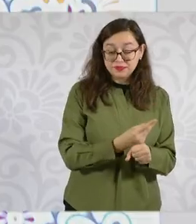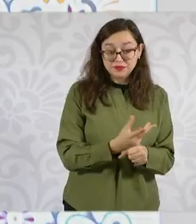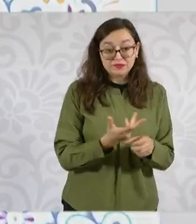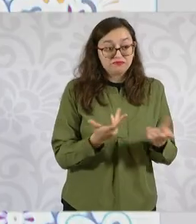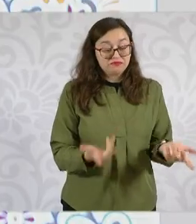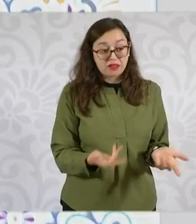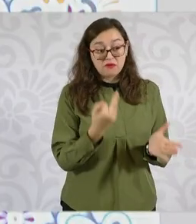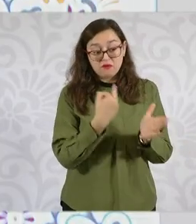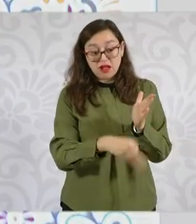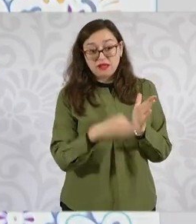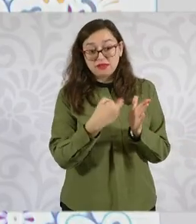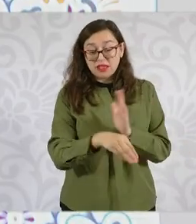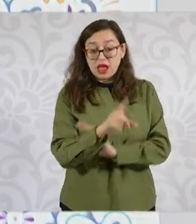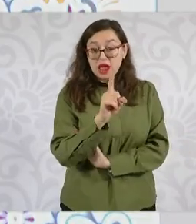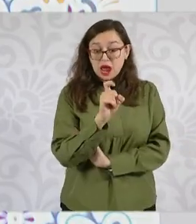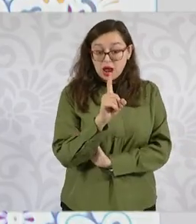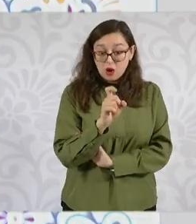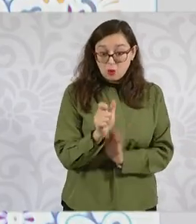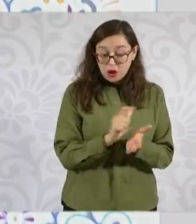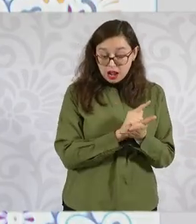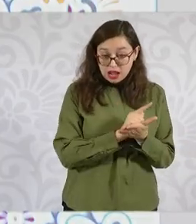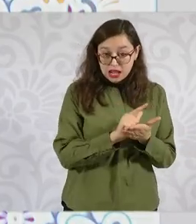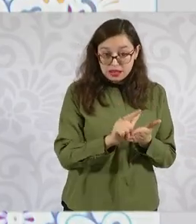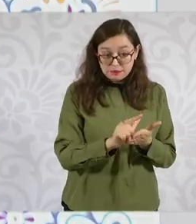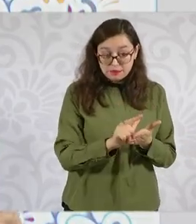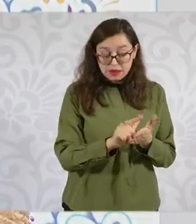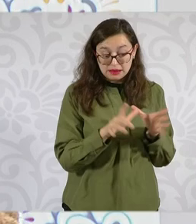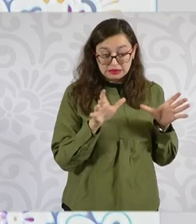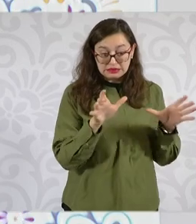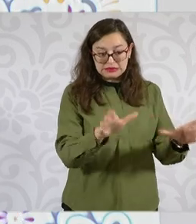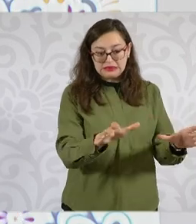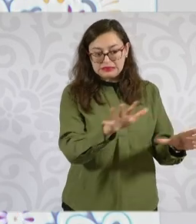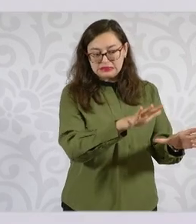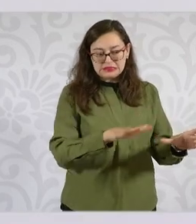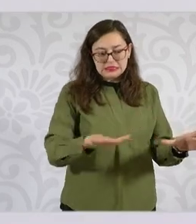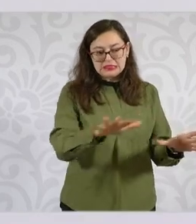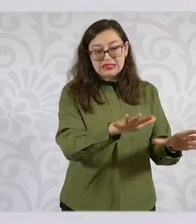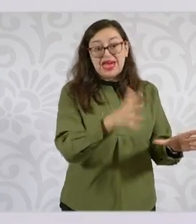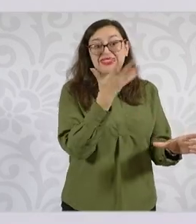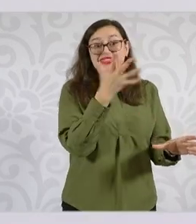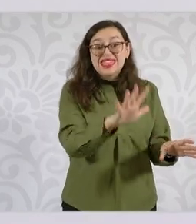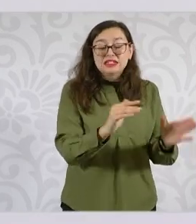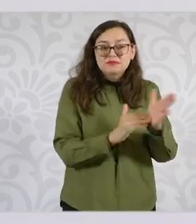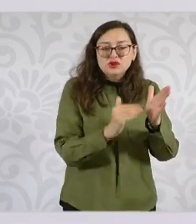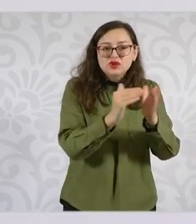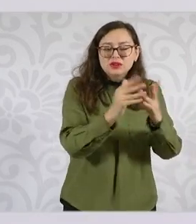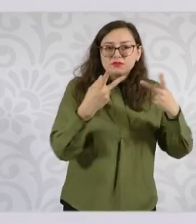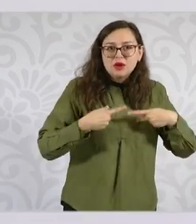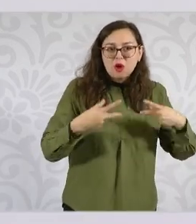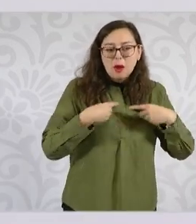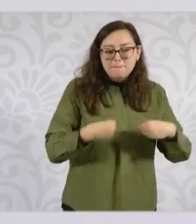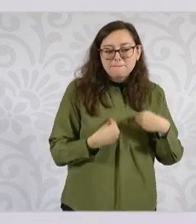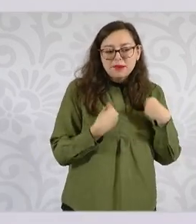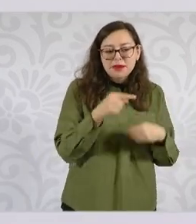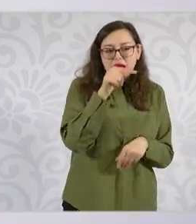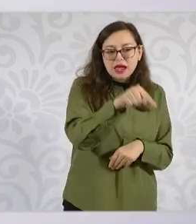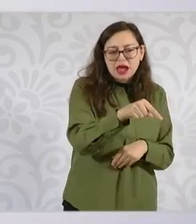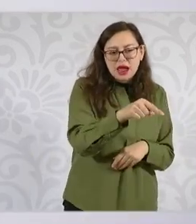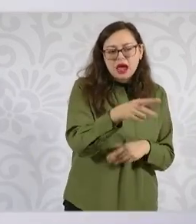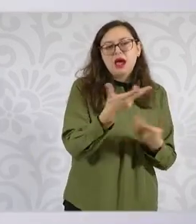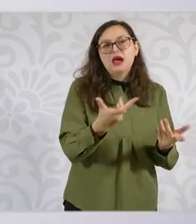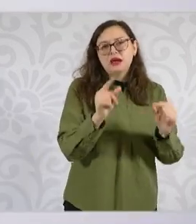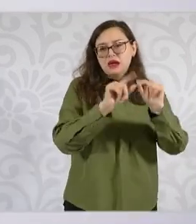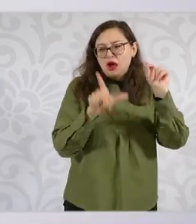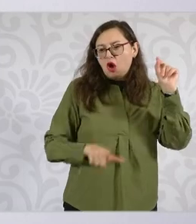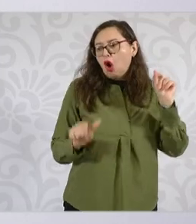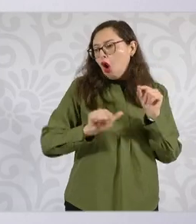potable, no quiero decir que es lo único en el país, pero se concentran 10 millones de habitantes. la única zona en el